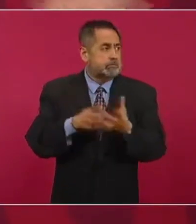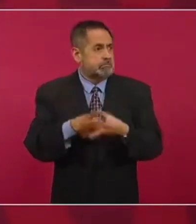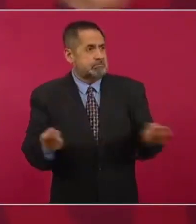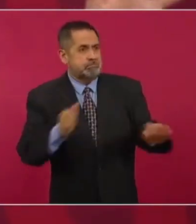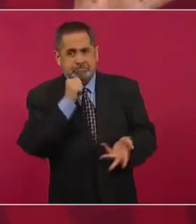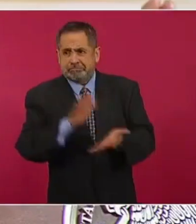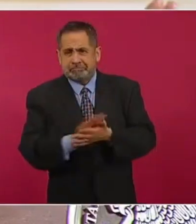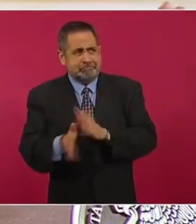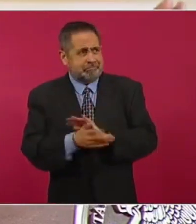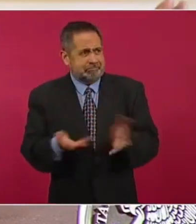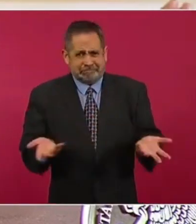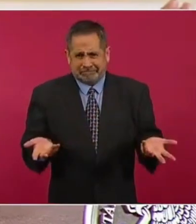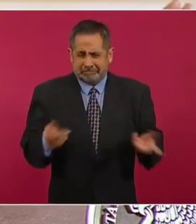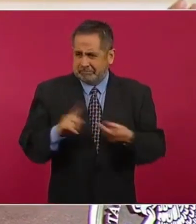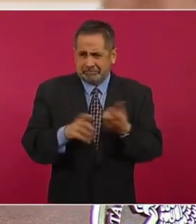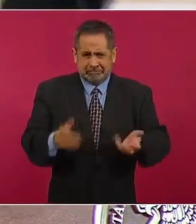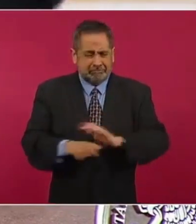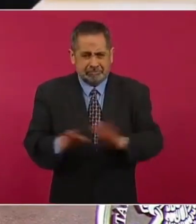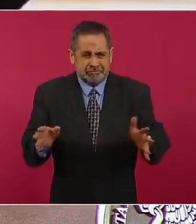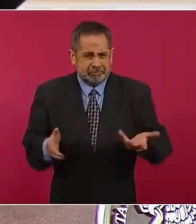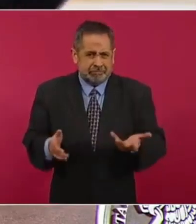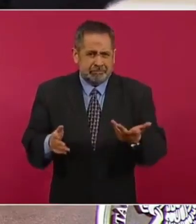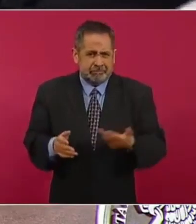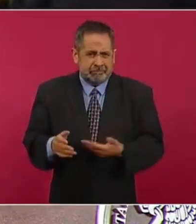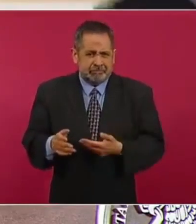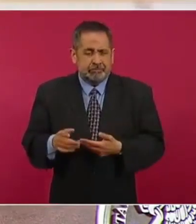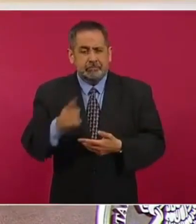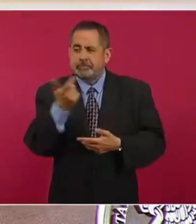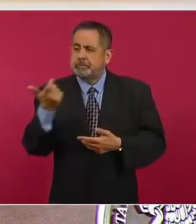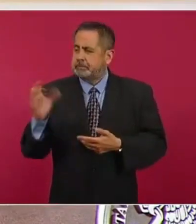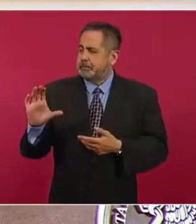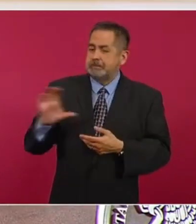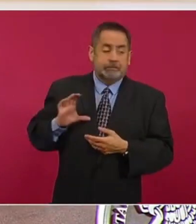no hay nada. Entonces, todo se quedaba arriba.